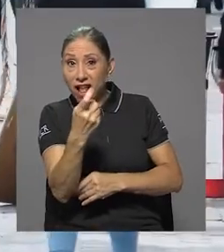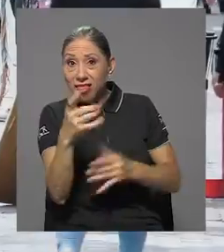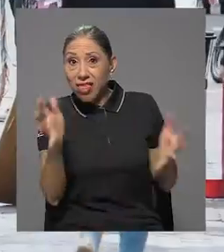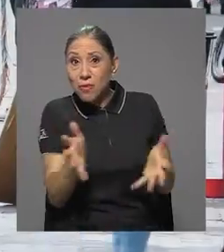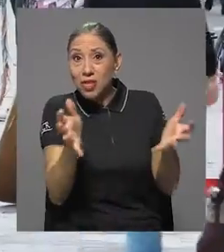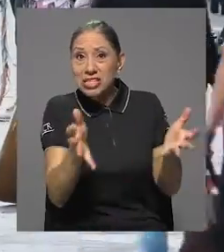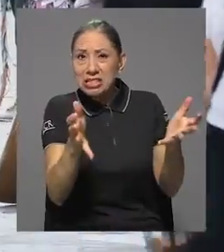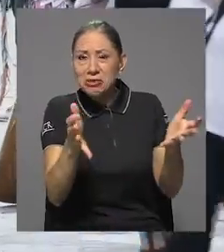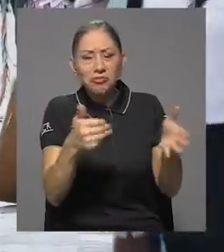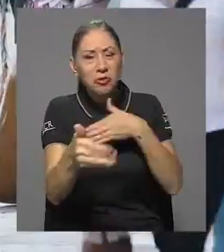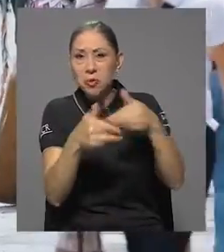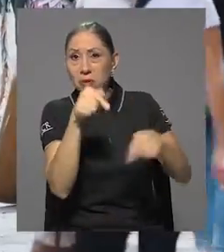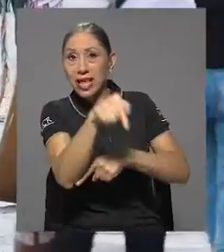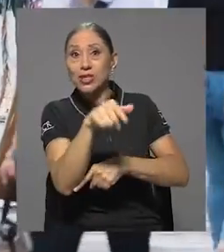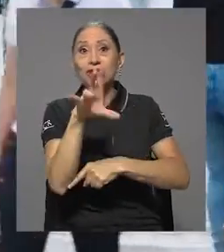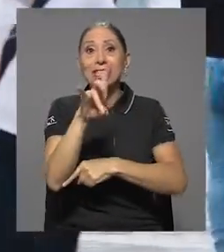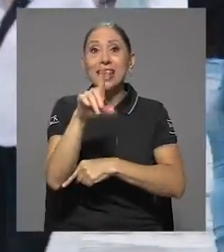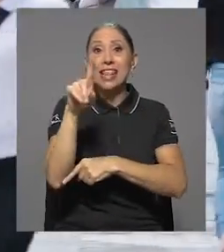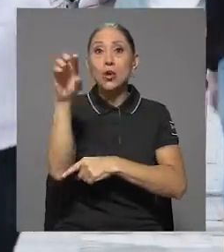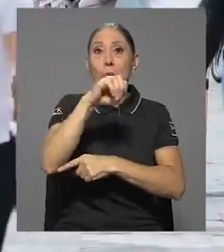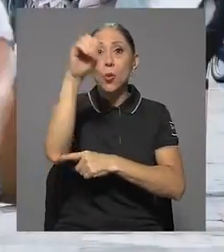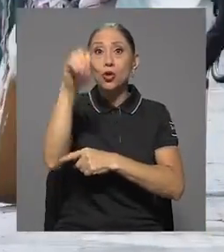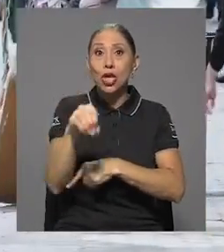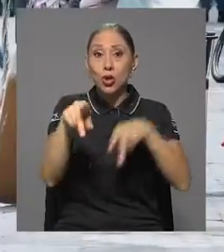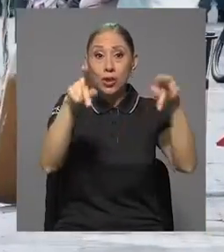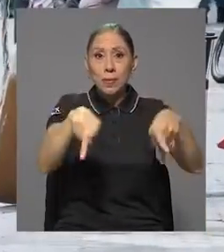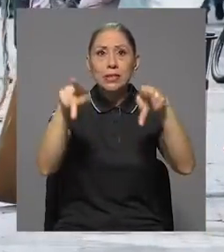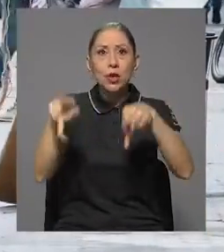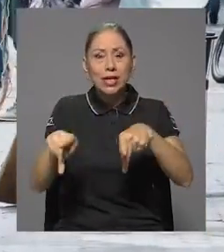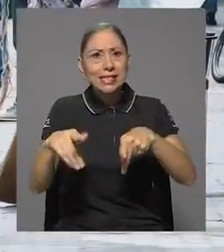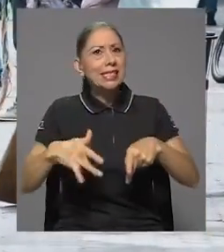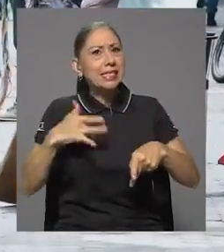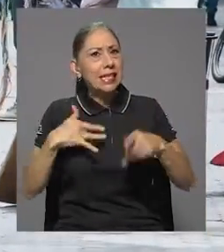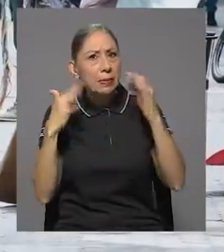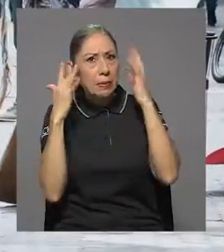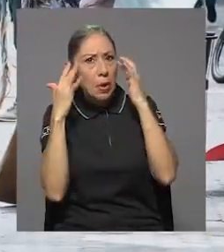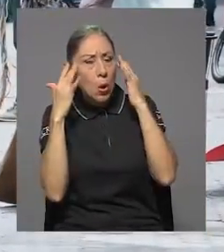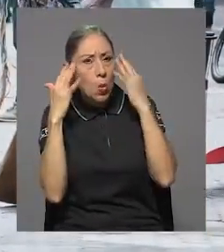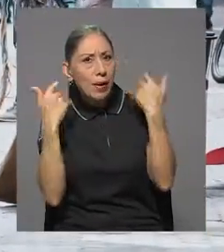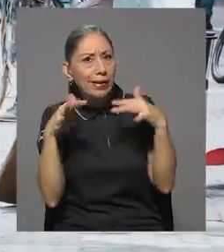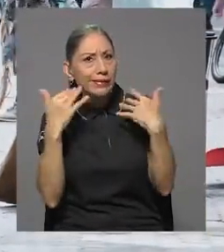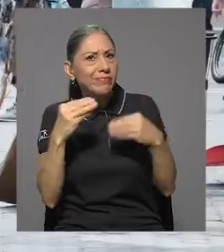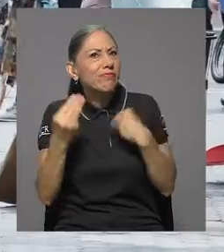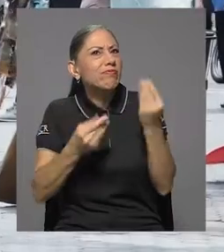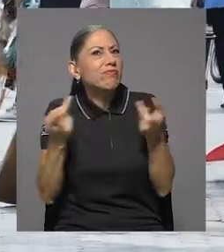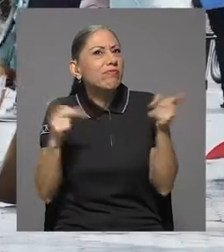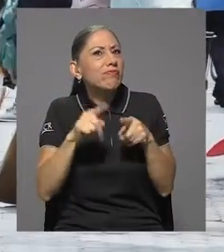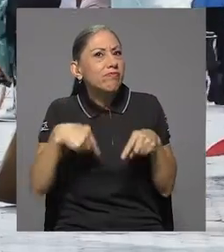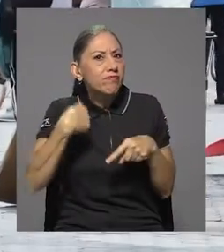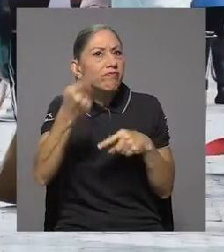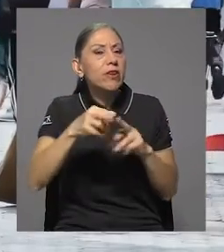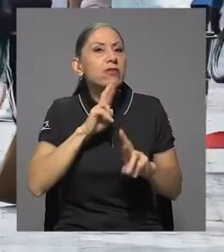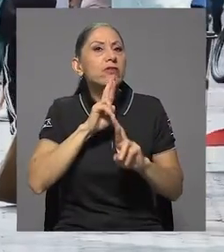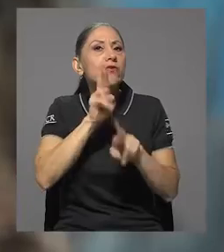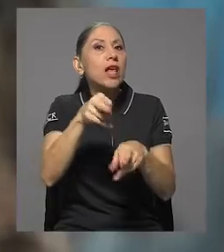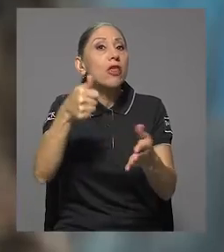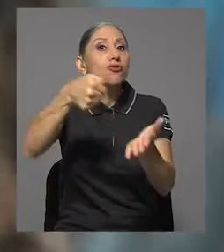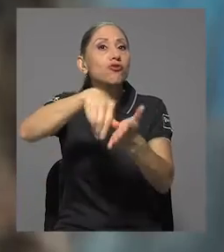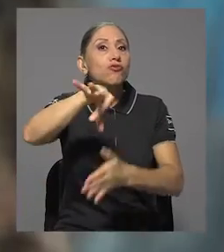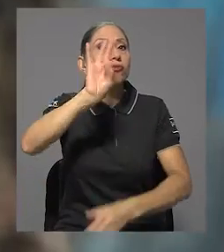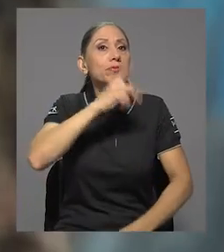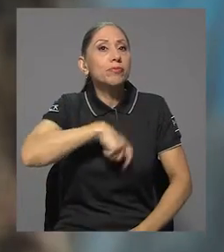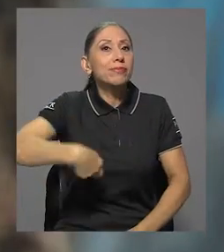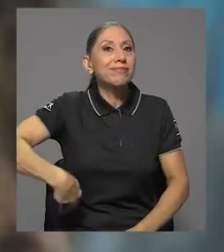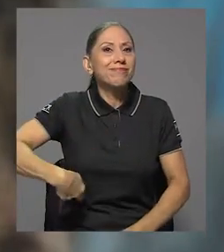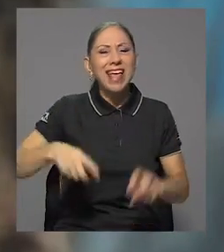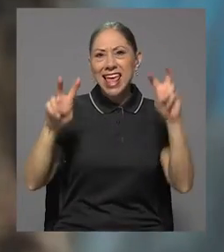el 71% de la población encuestada se muestra preocupada por los resultados de las elecciones presidenciales. Temas